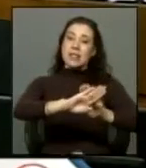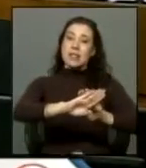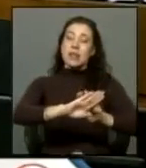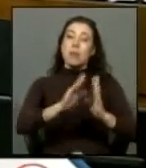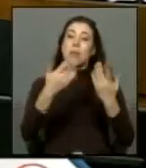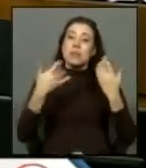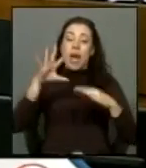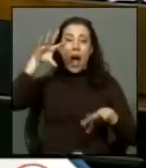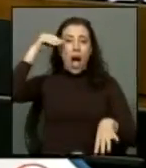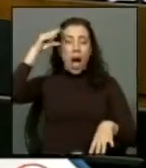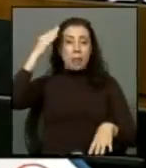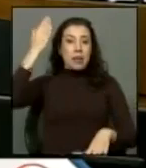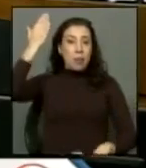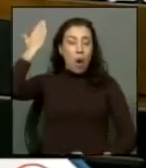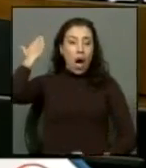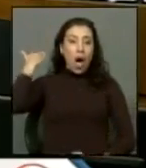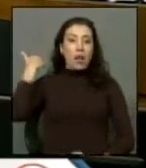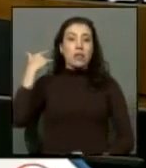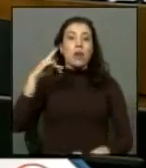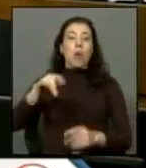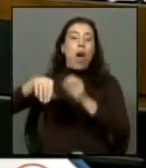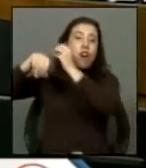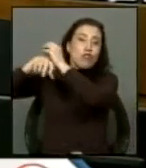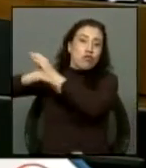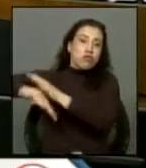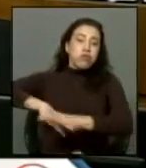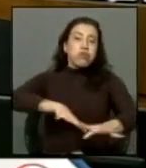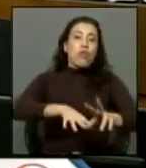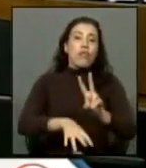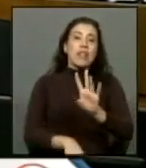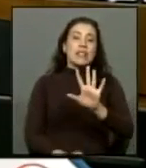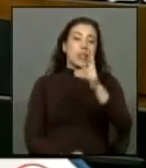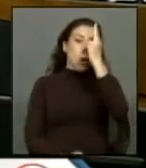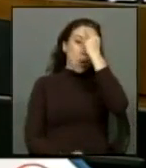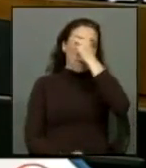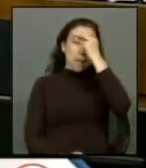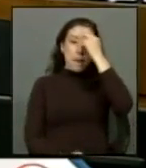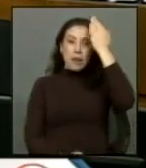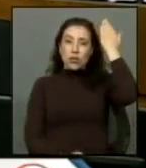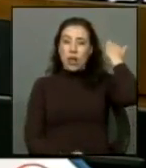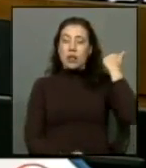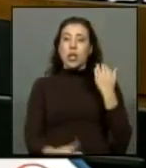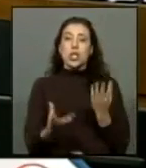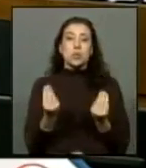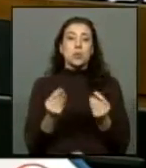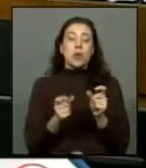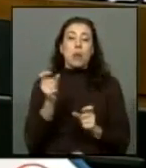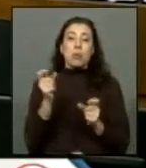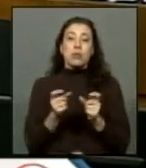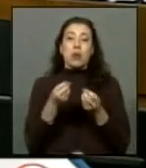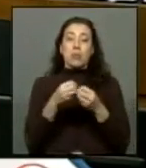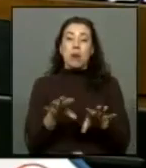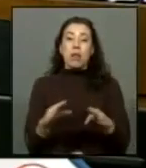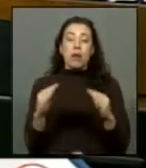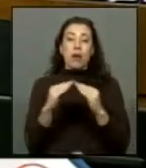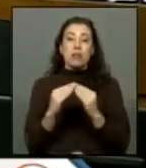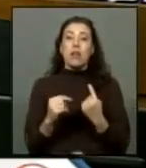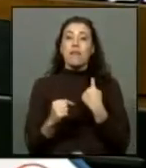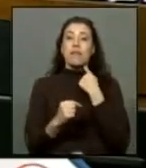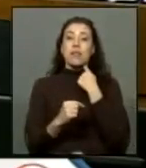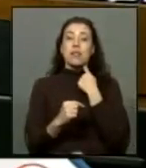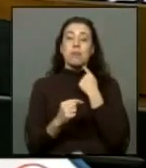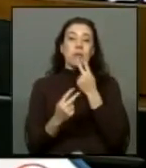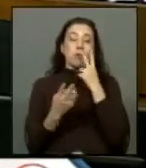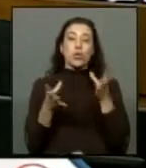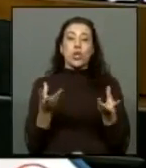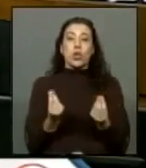aprendizaje doloroso los aluviones del 25 de marzo pasado donde miles de damnificados y víctimas nos enfrentamos